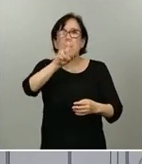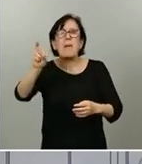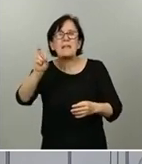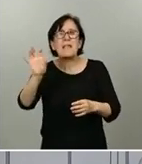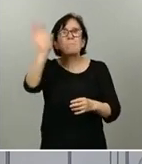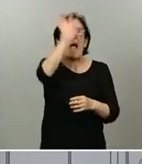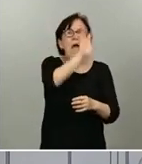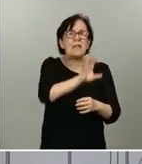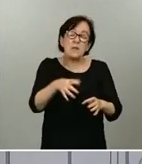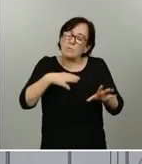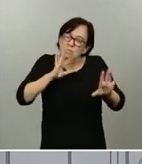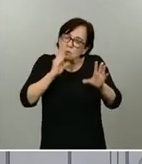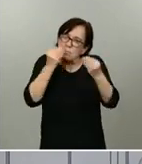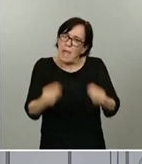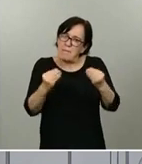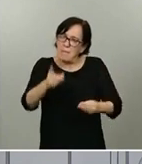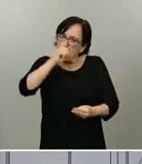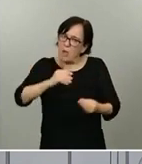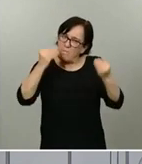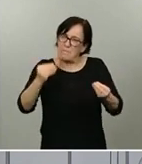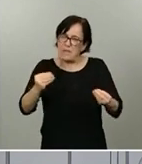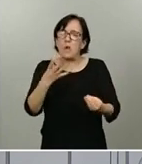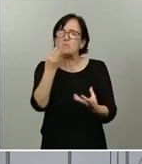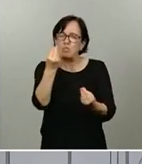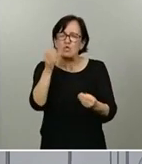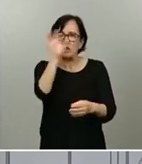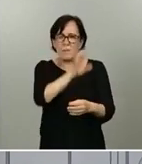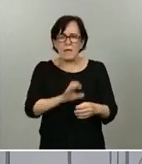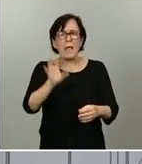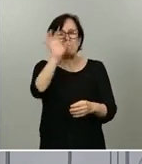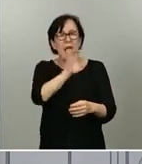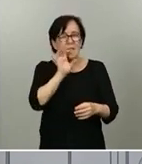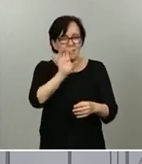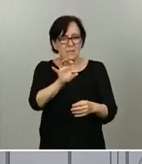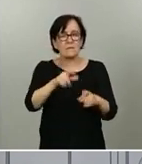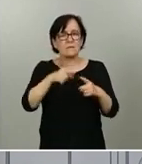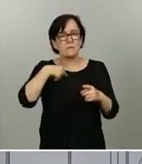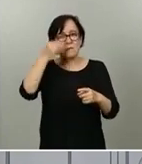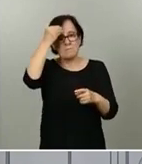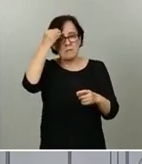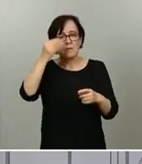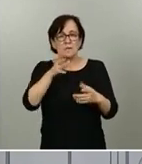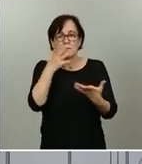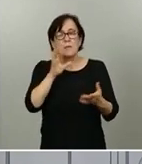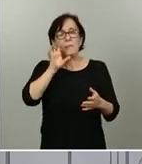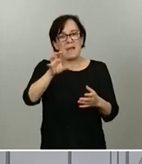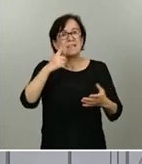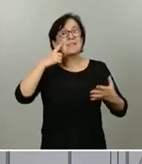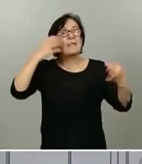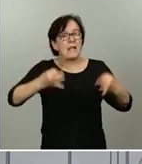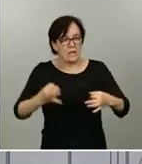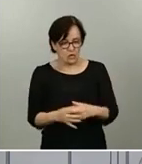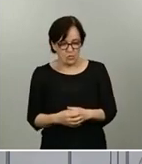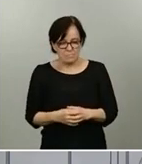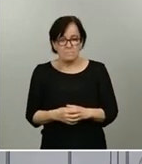equivocarme, no le den, pero de muchos países, entre ellos países que en aquel momento se consideraban países de riesgo, con lo cual este